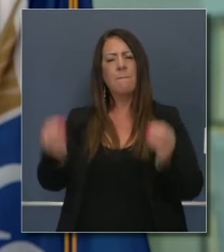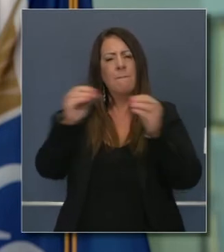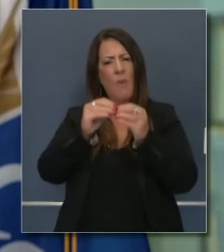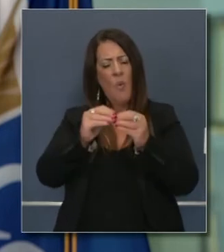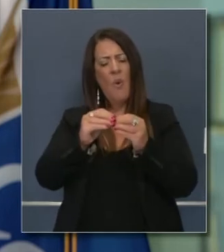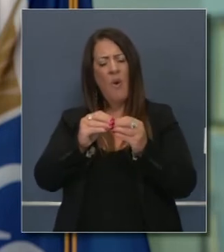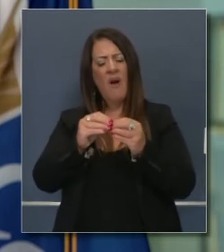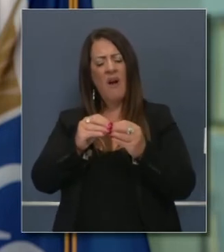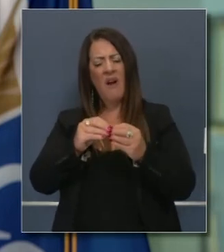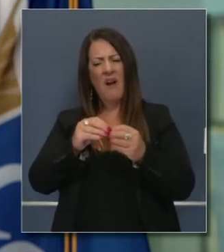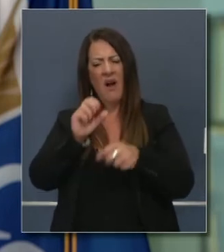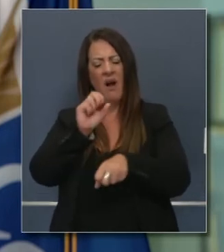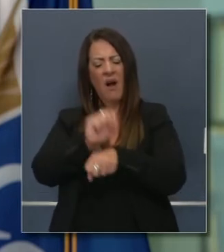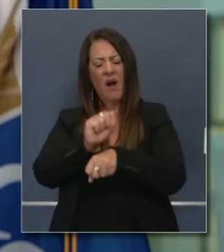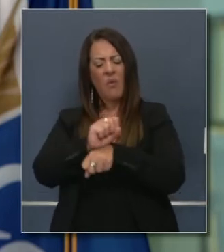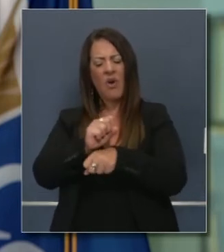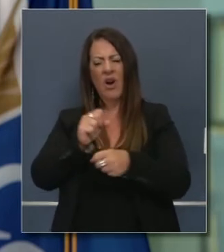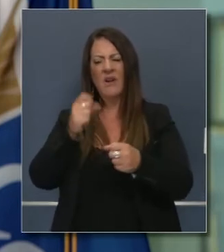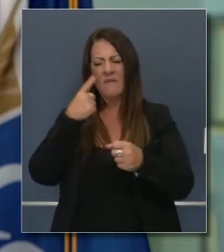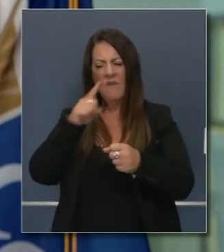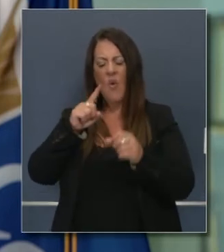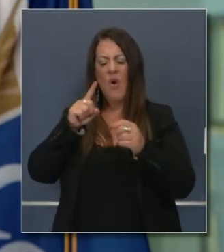más urgencia en esos proyectos de ley?